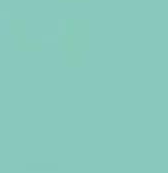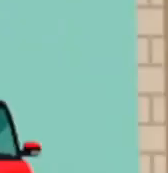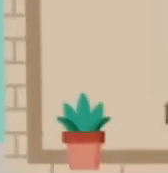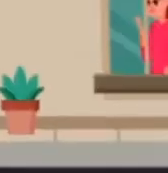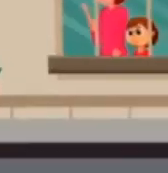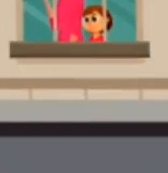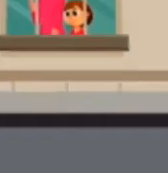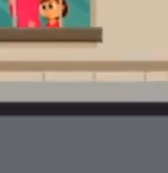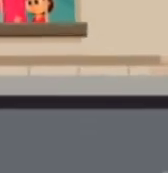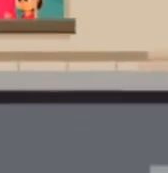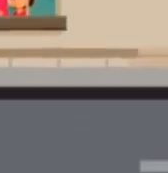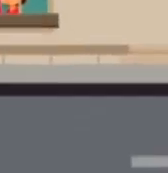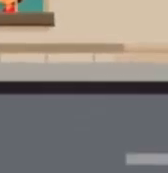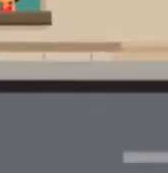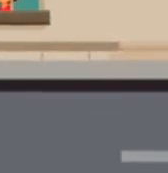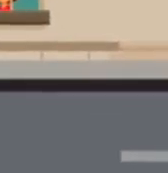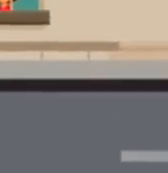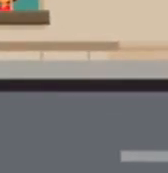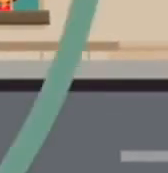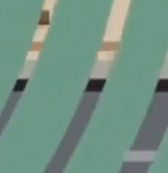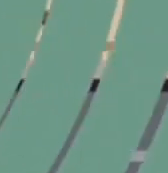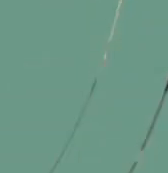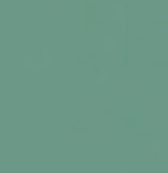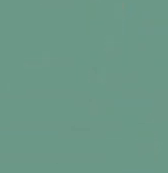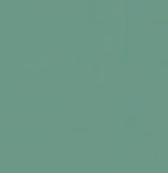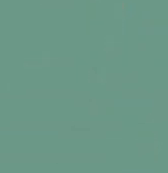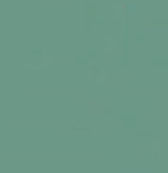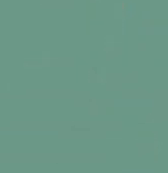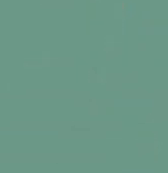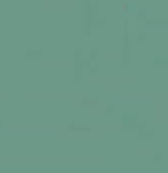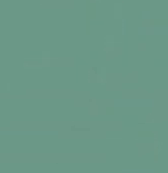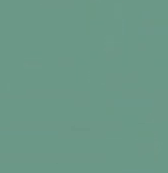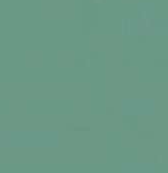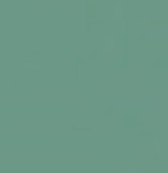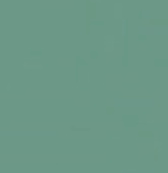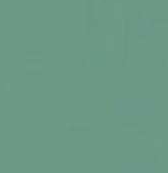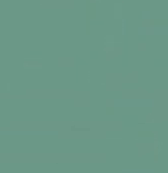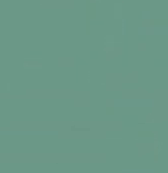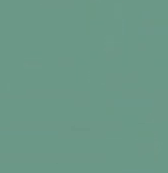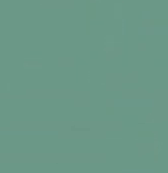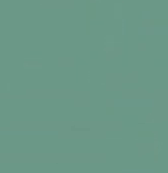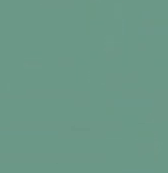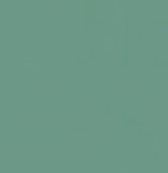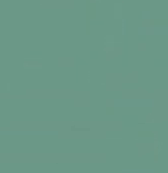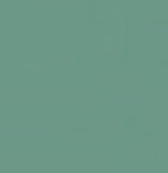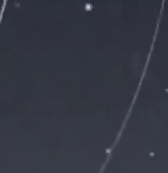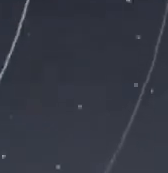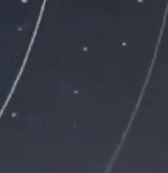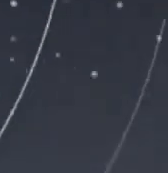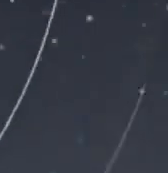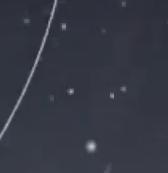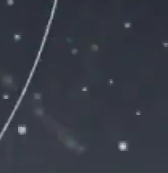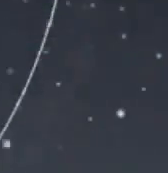En esta cuarentena, no más violencia. Cámara de Diputados. Legislatura de la Paridad de Género.